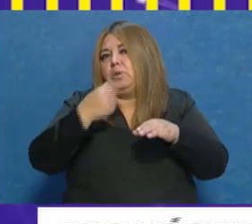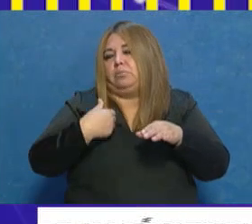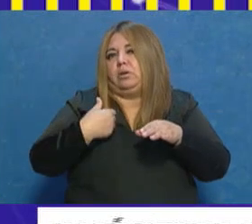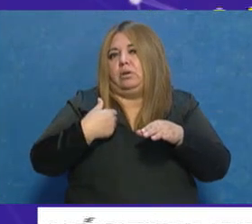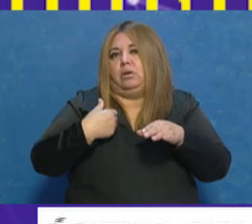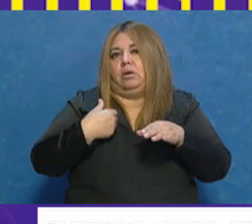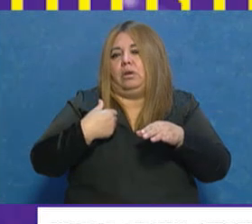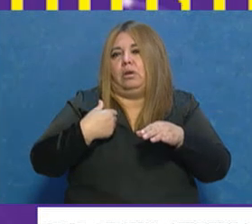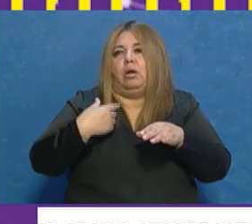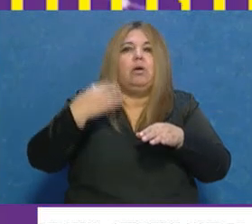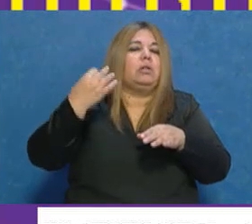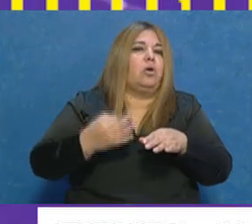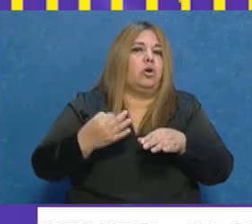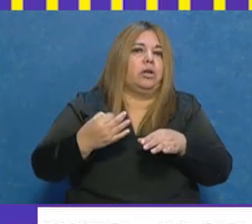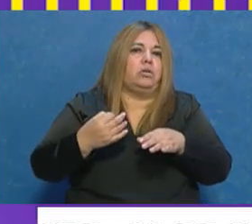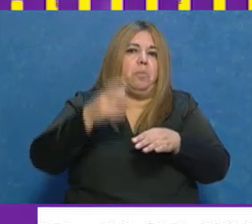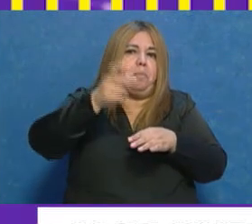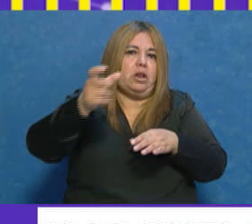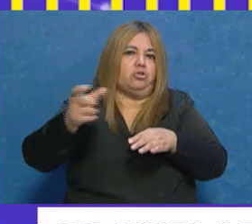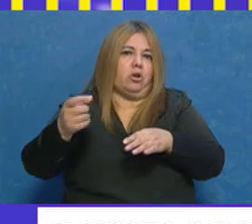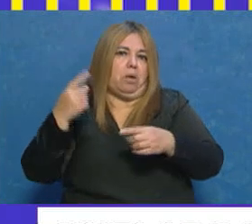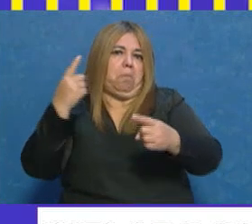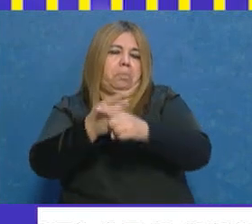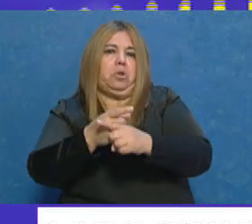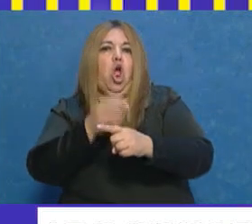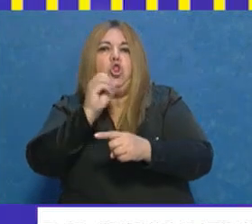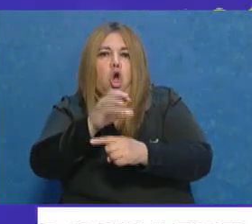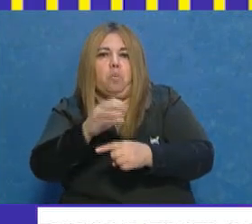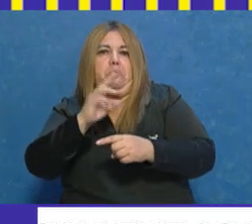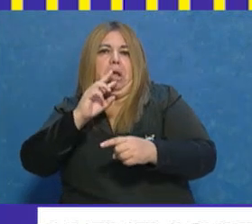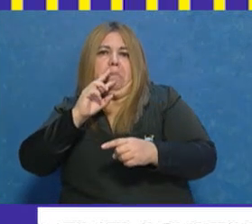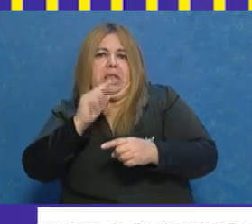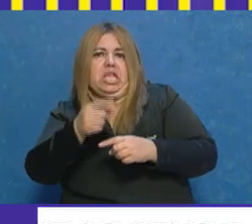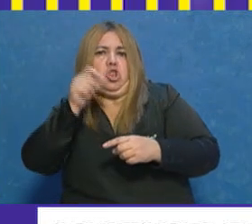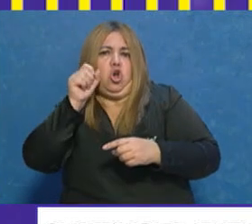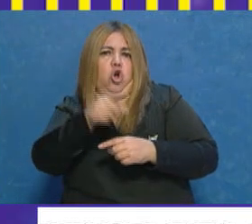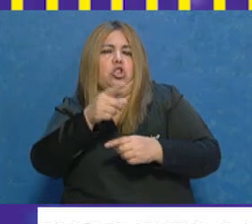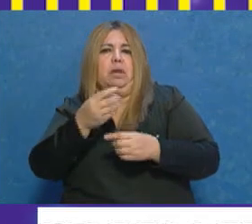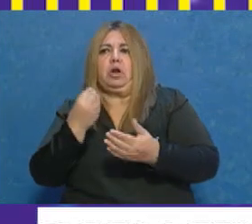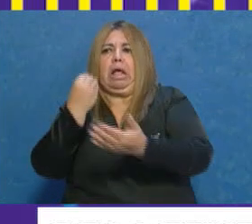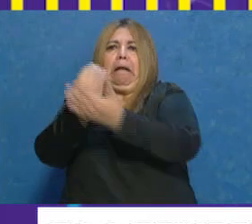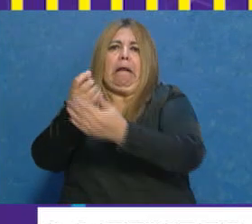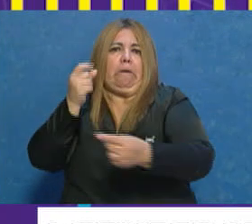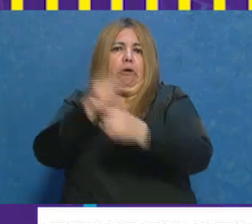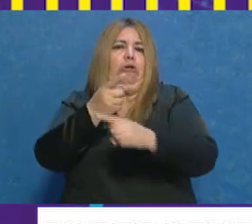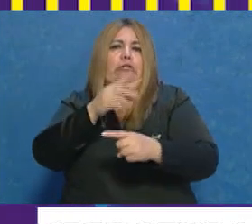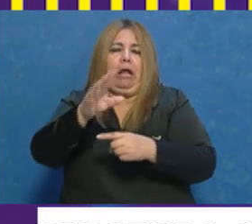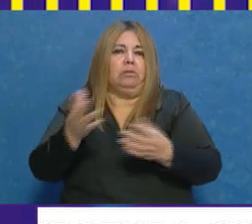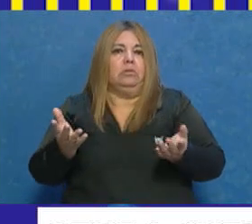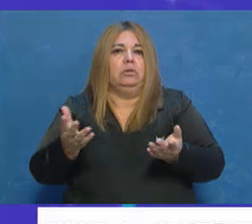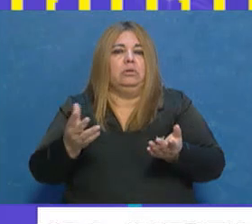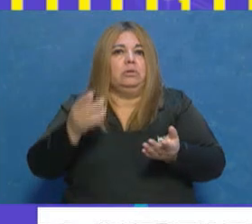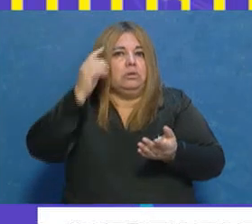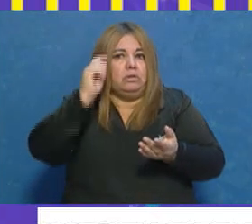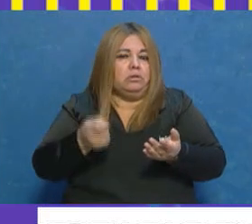correcto, por ejemplo, atacar a ciertas personas con su nombre y apellido por el solo hecho de tener estos cargos. Muchas veces la culpa no es del chancho,